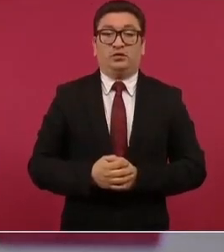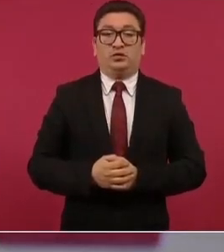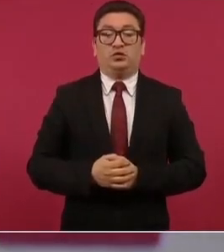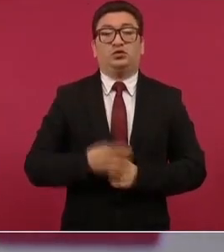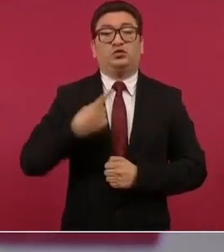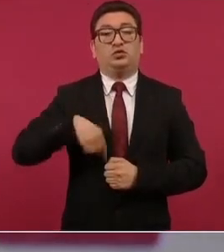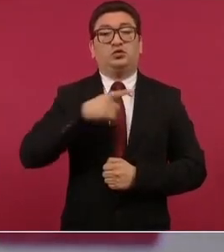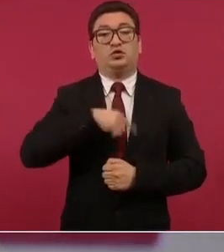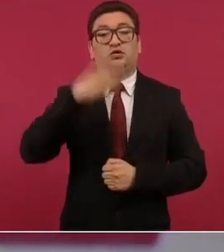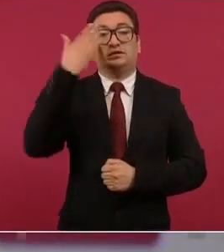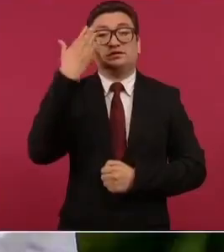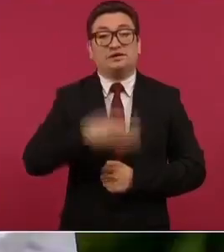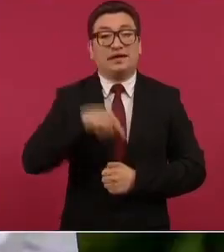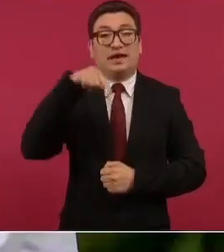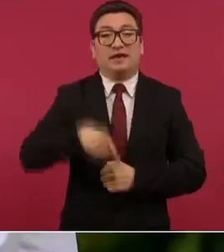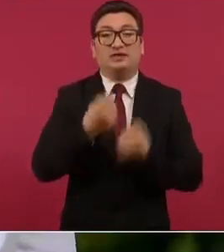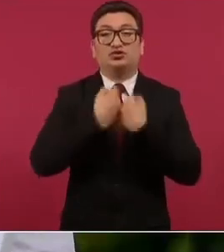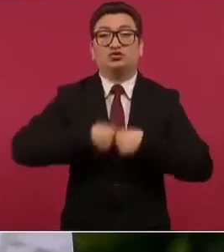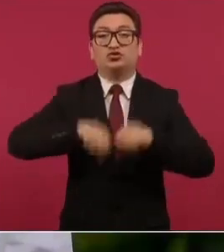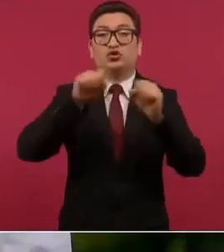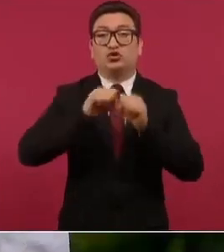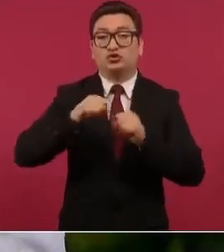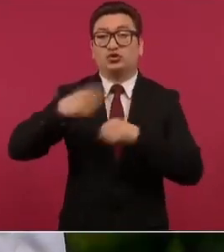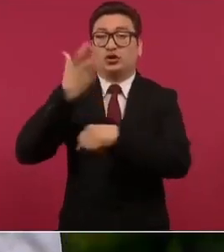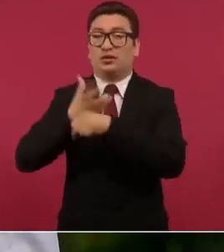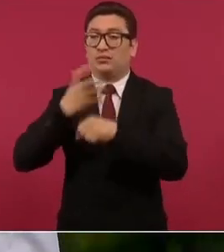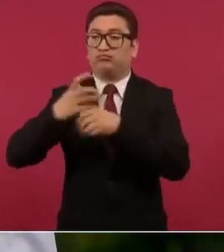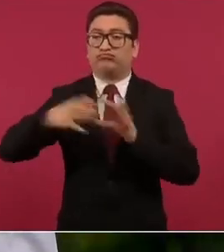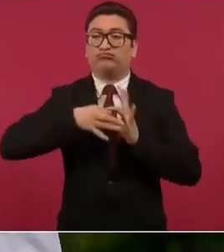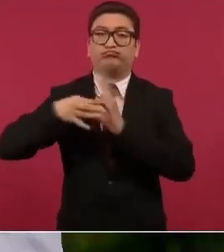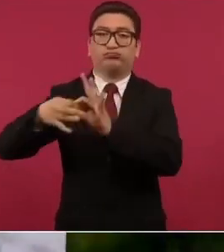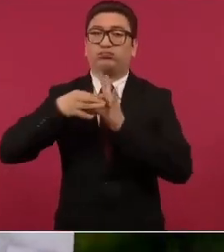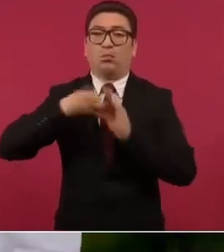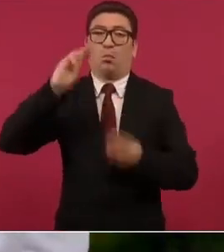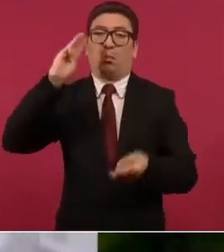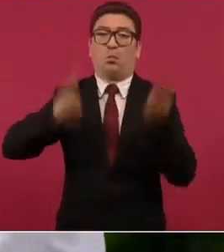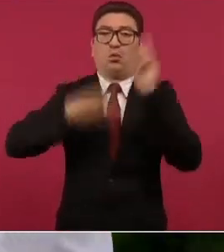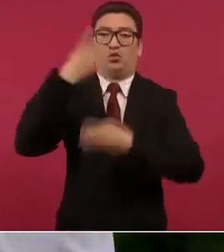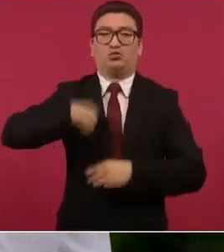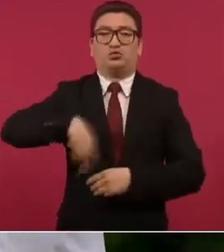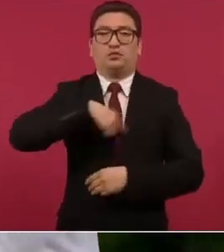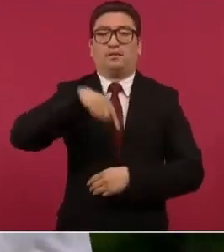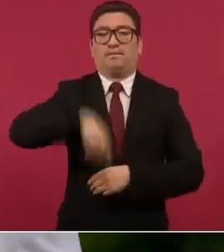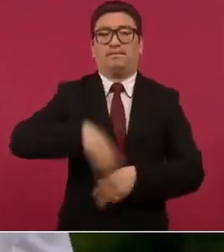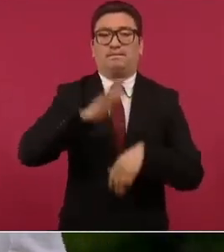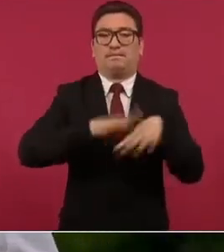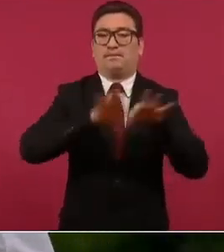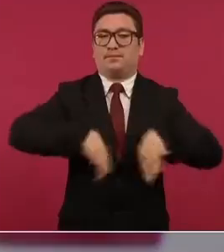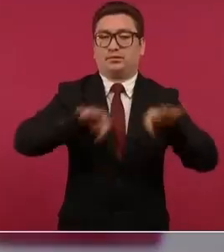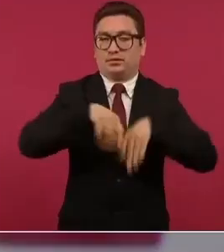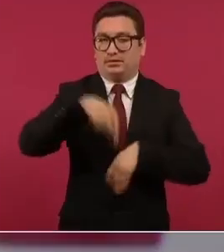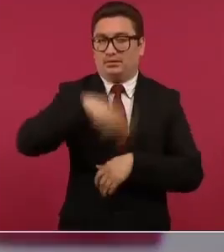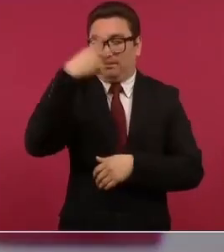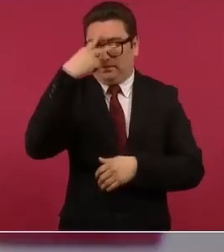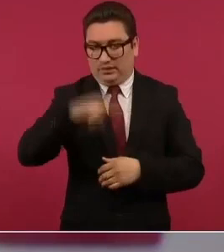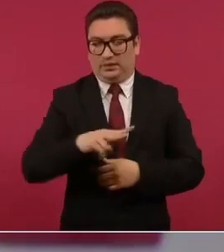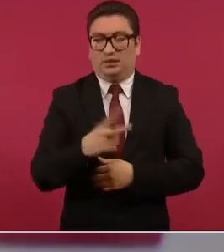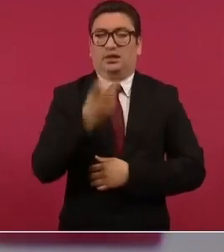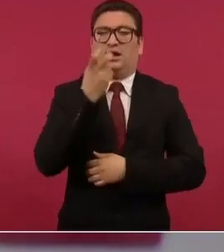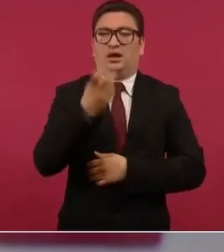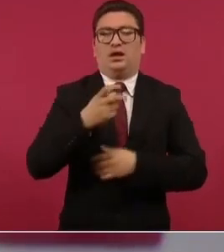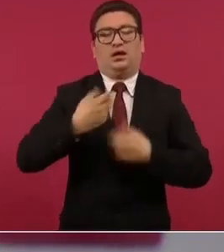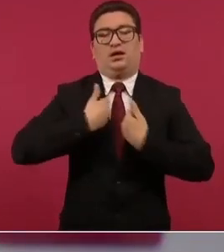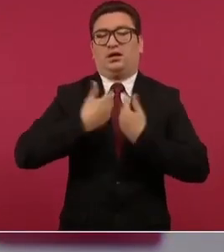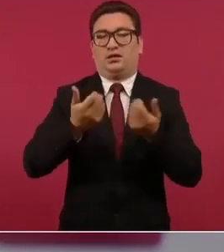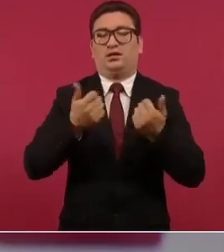principal socio comercial de Estados Unidos en el mundo es evidente que